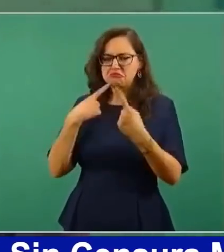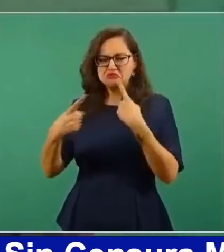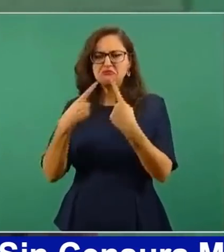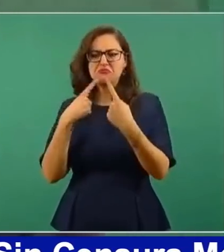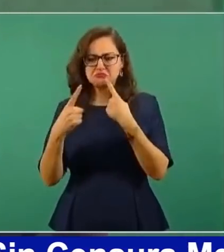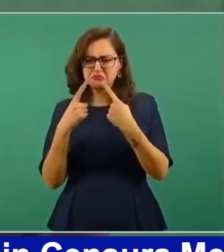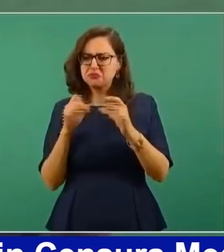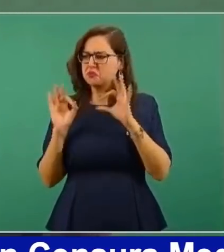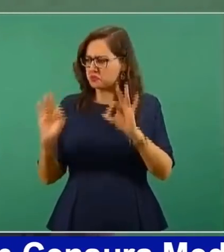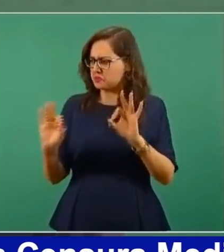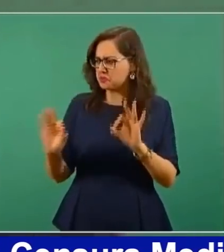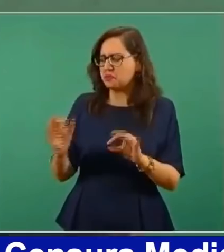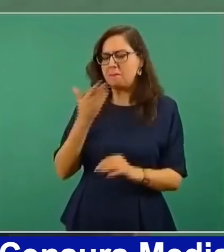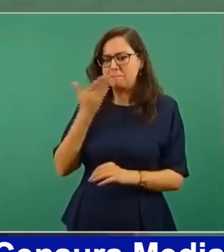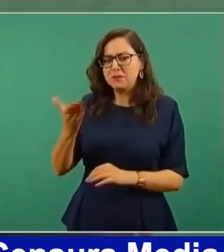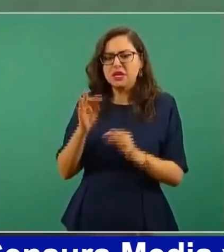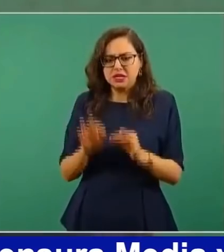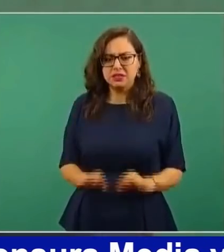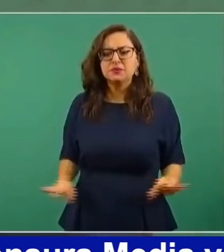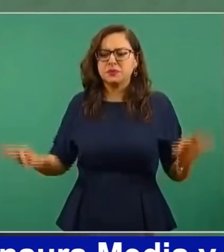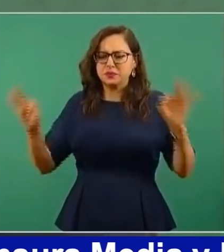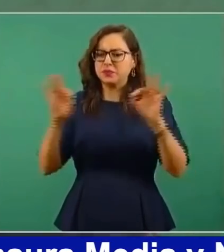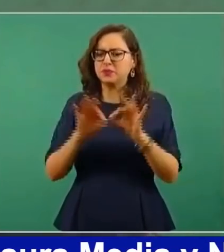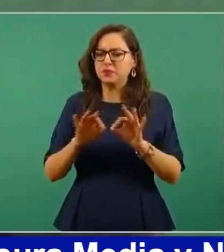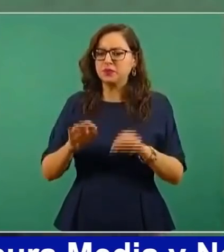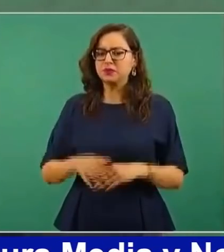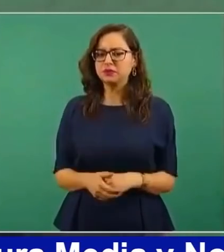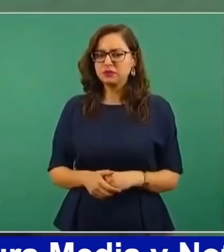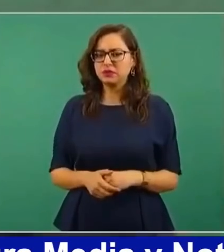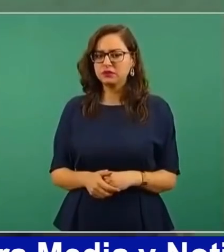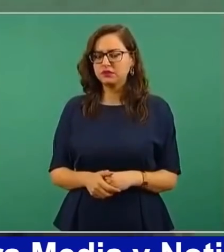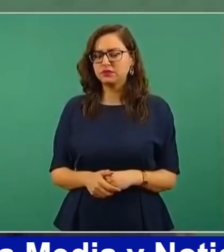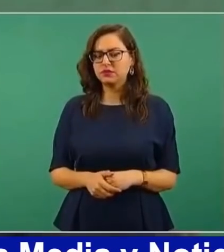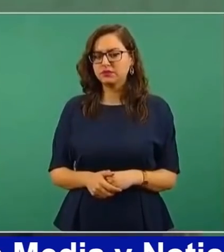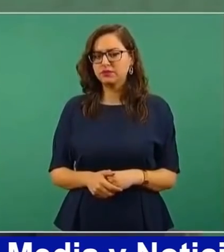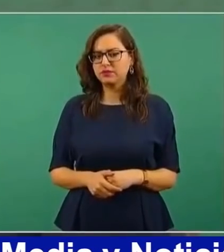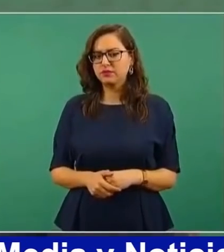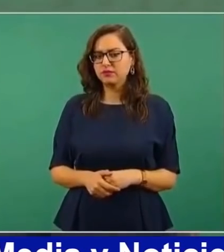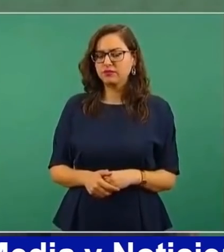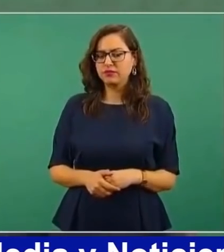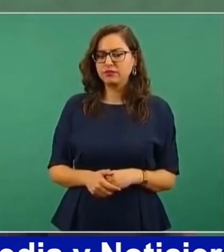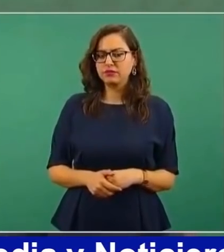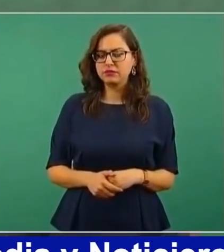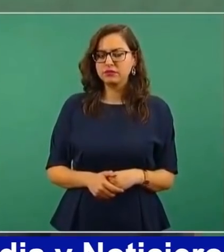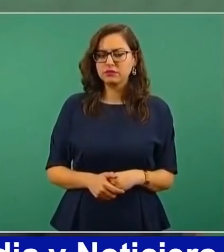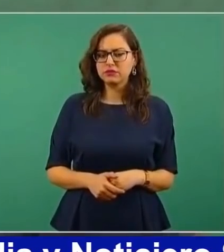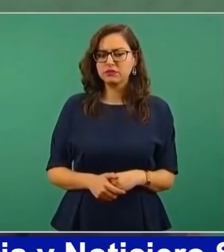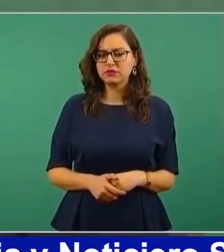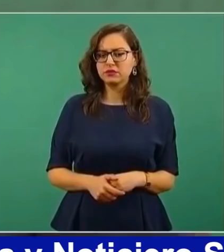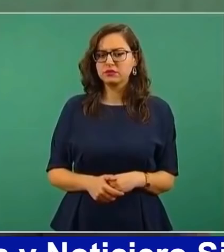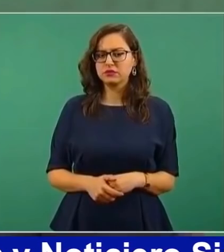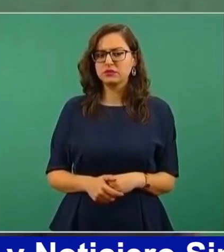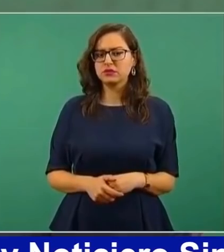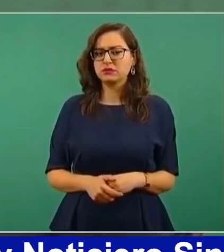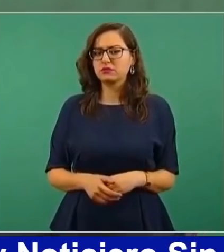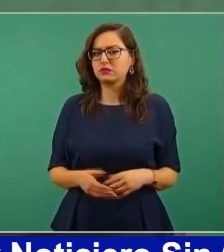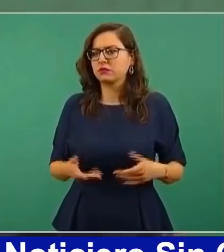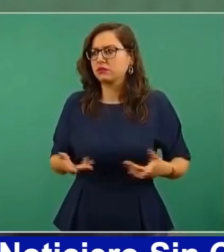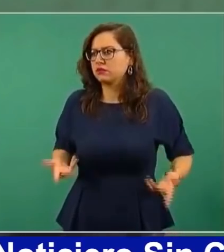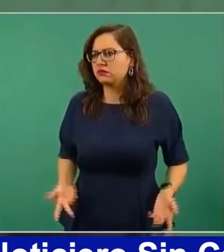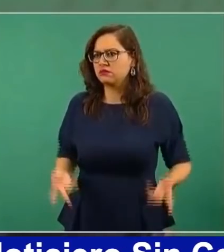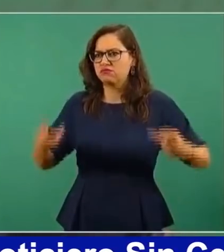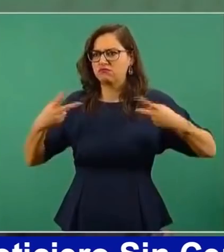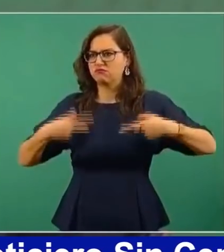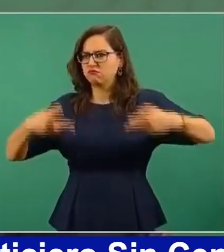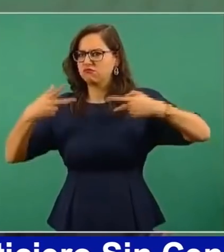y no aspiramos nosotros a silenciar a